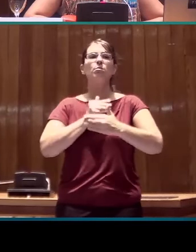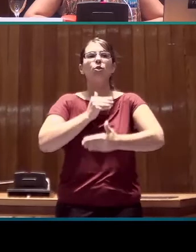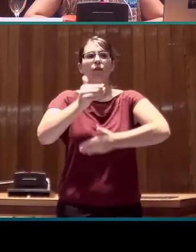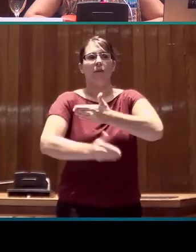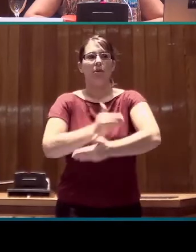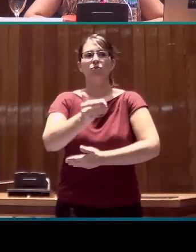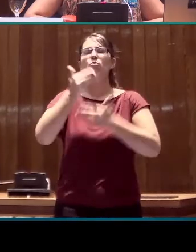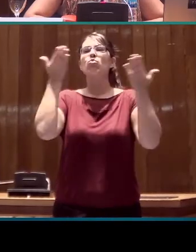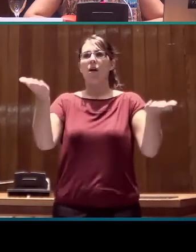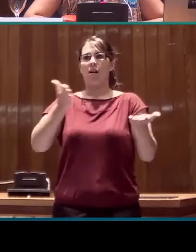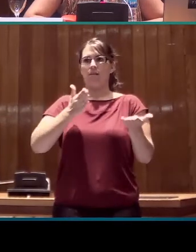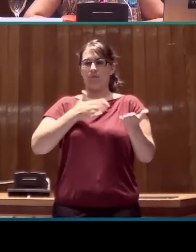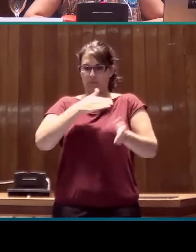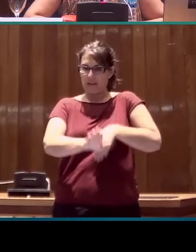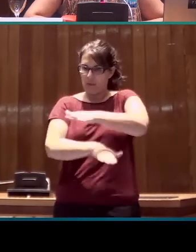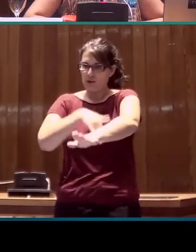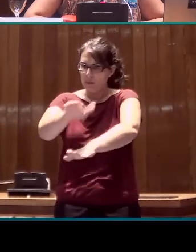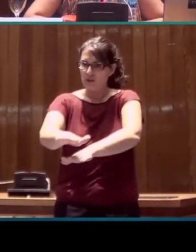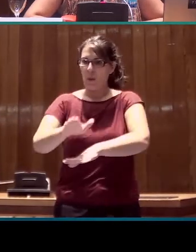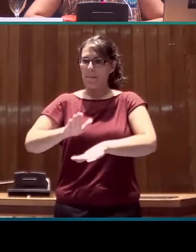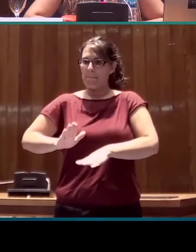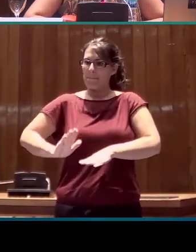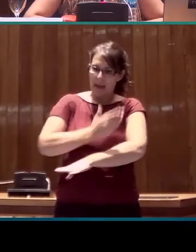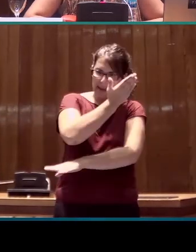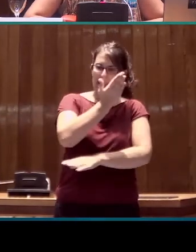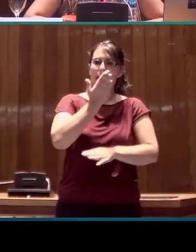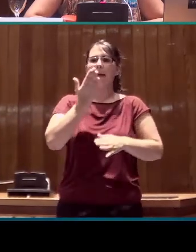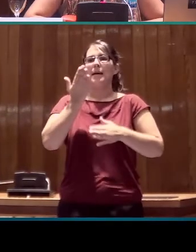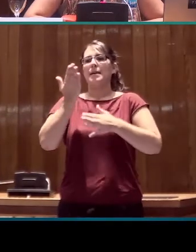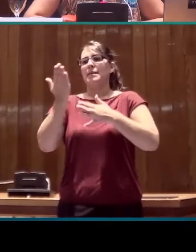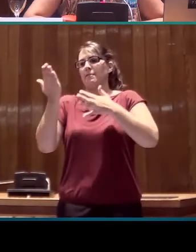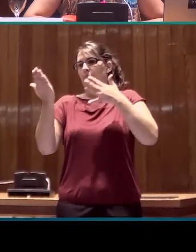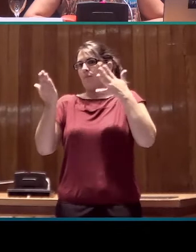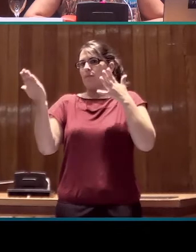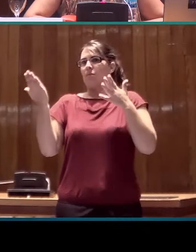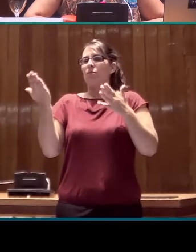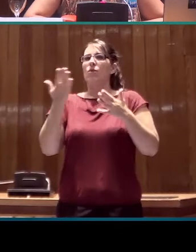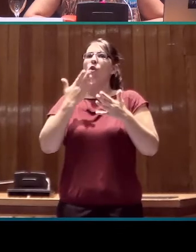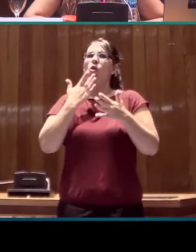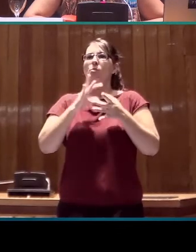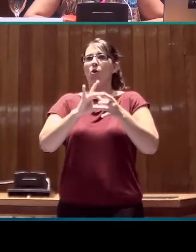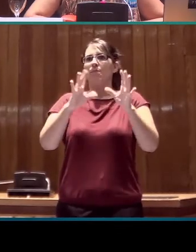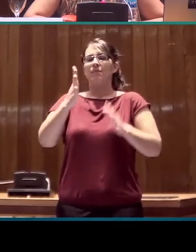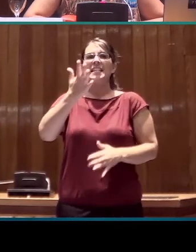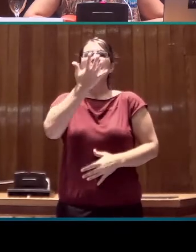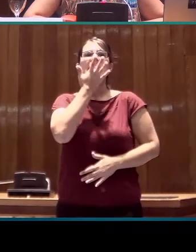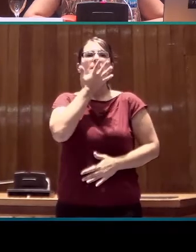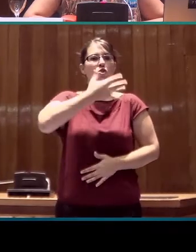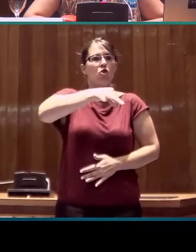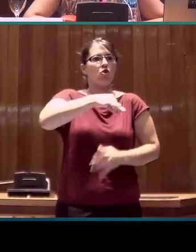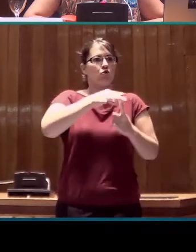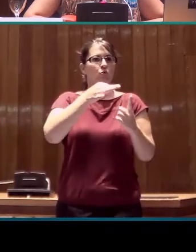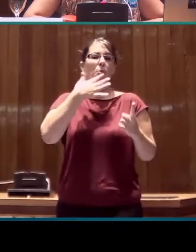unidades, los signos, las unidades